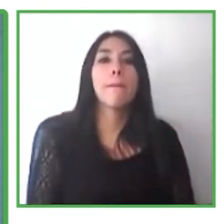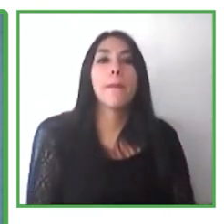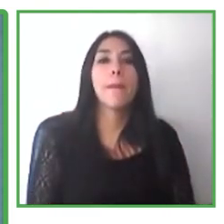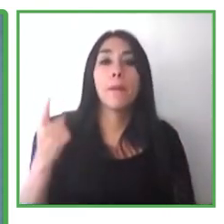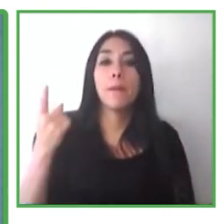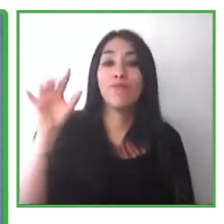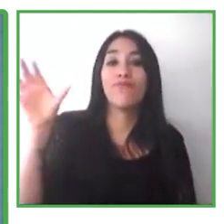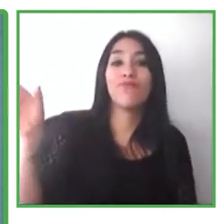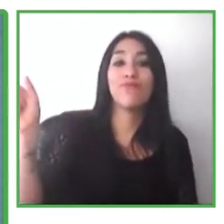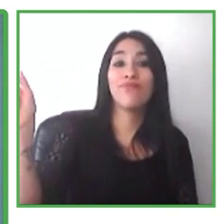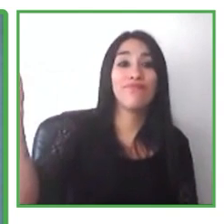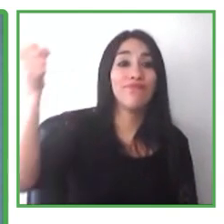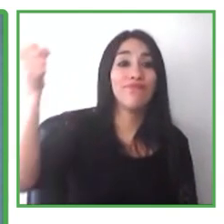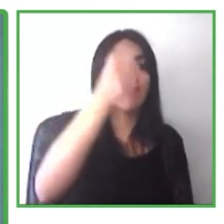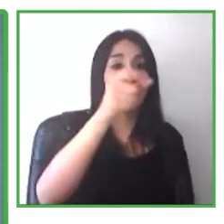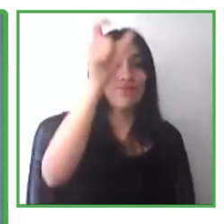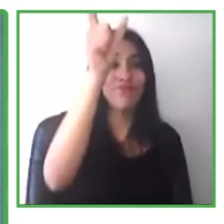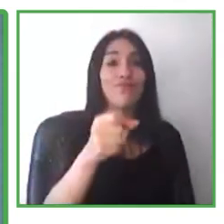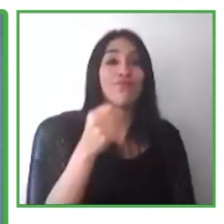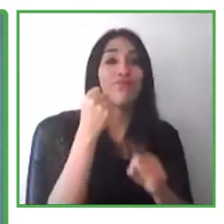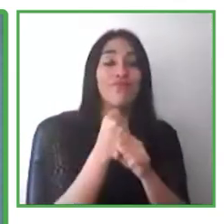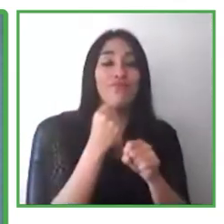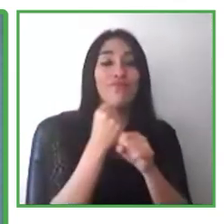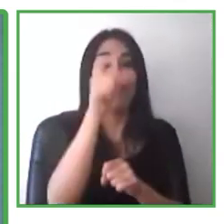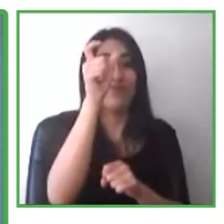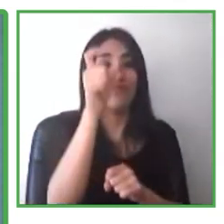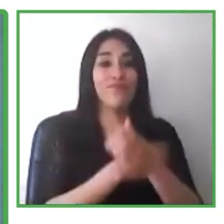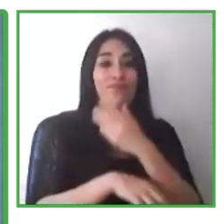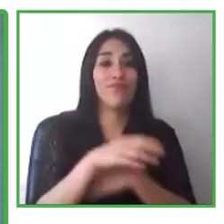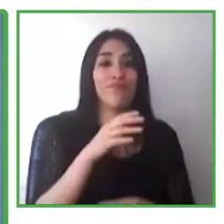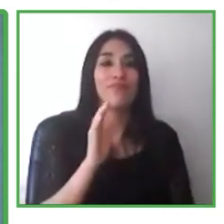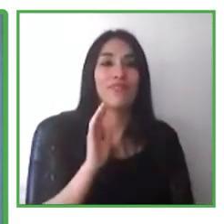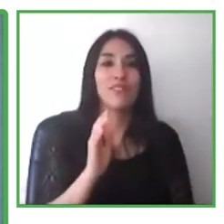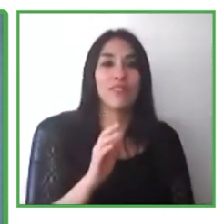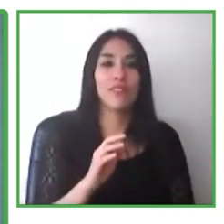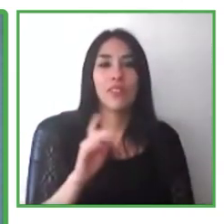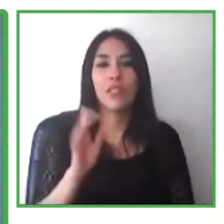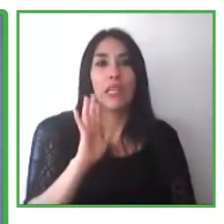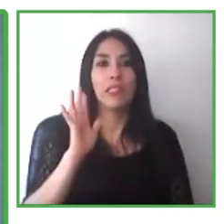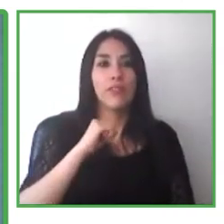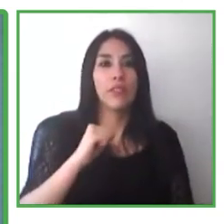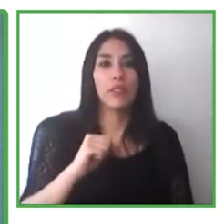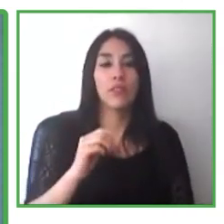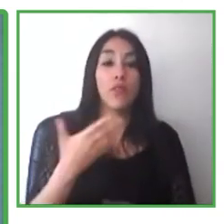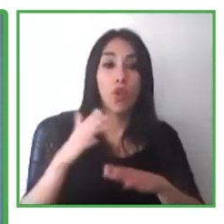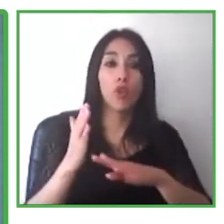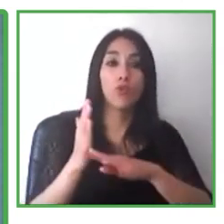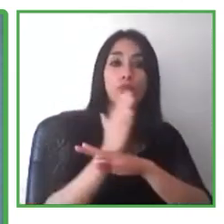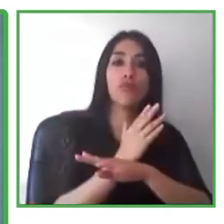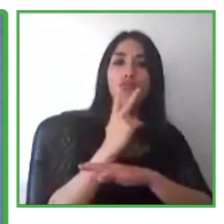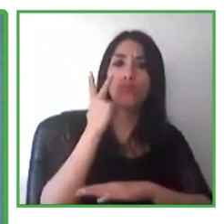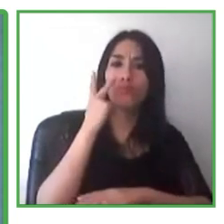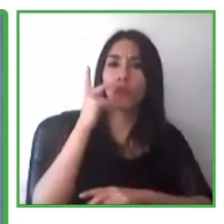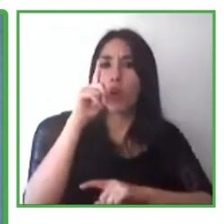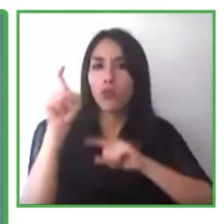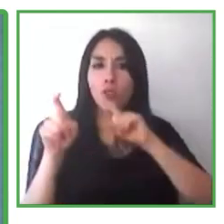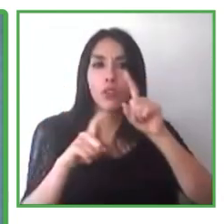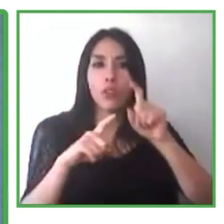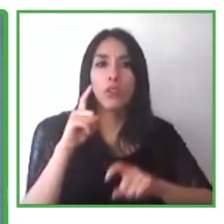trabajar, lo que hacemos es ejecutar una encuesta en el sitio para tener una idea sobre los estímulos que están